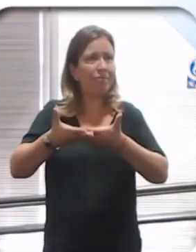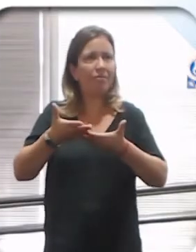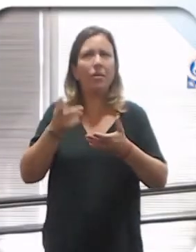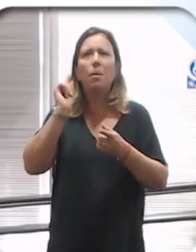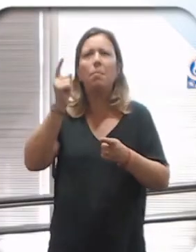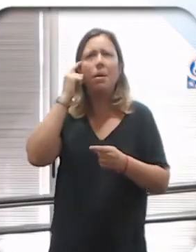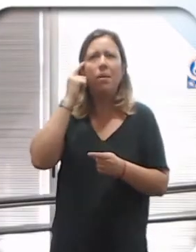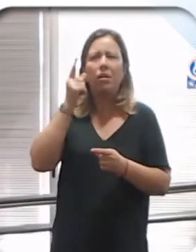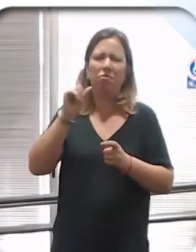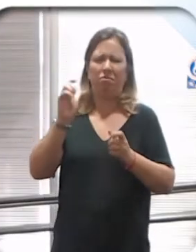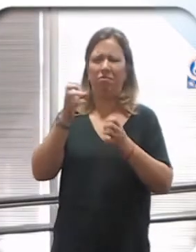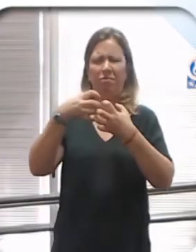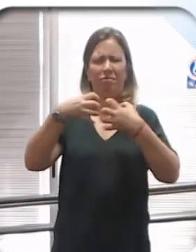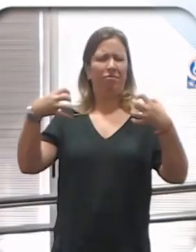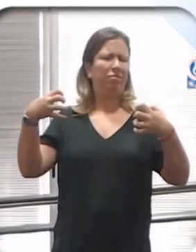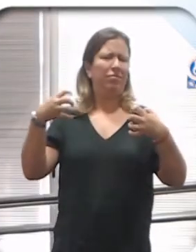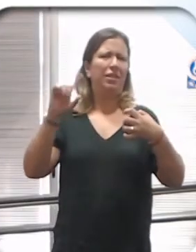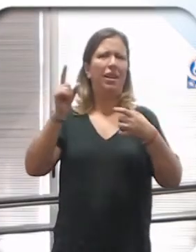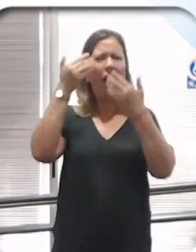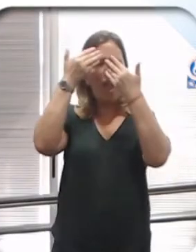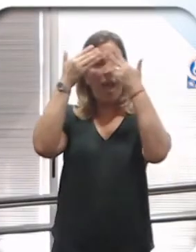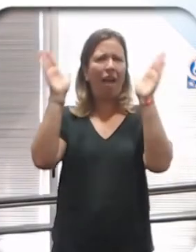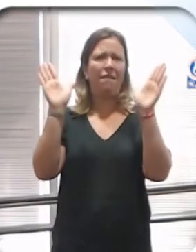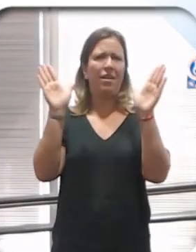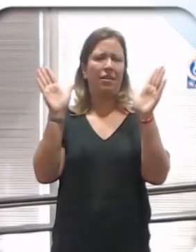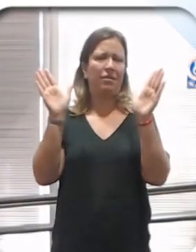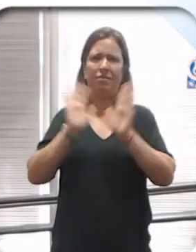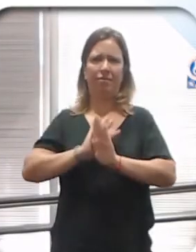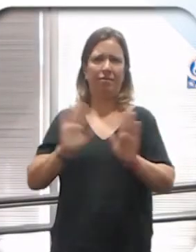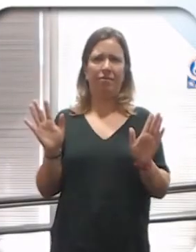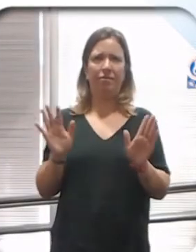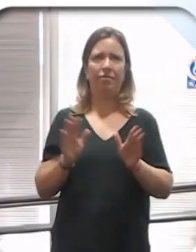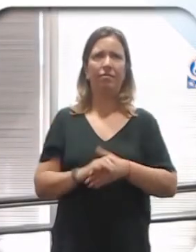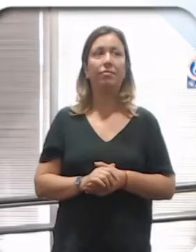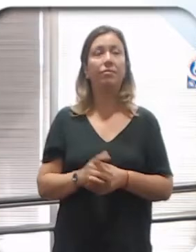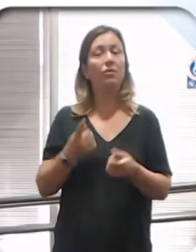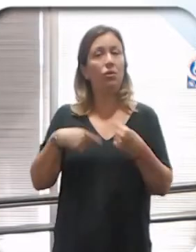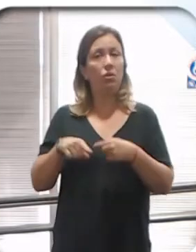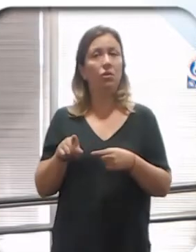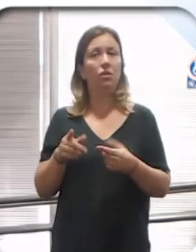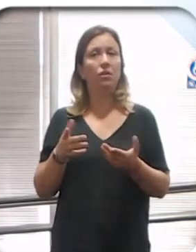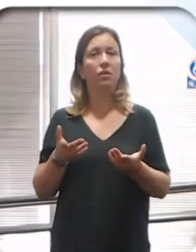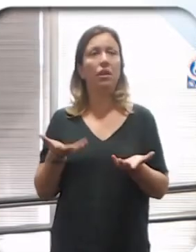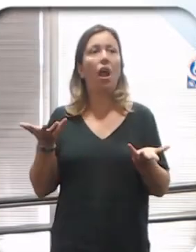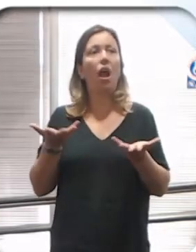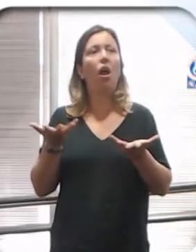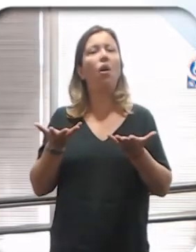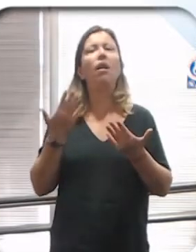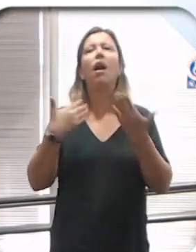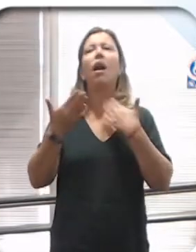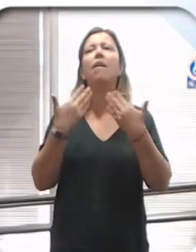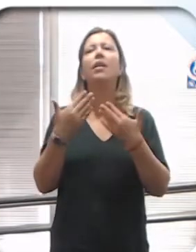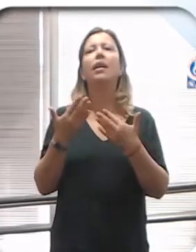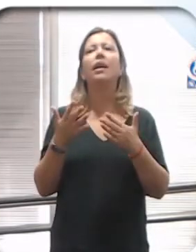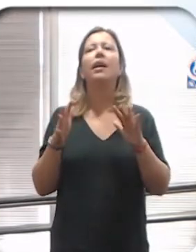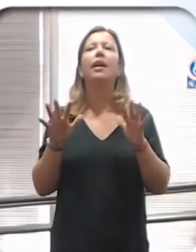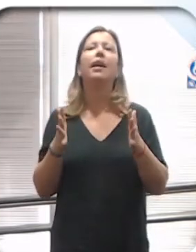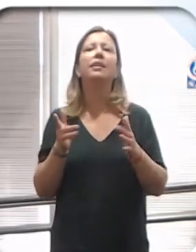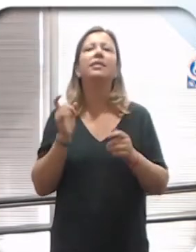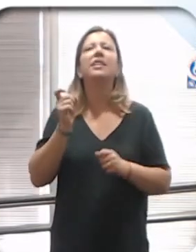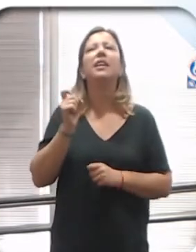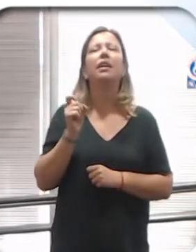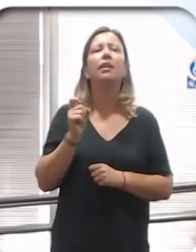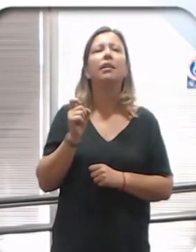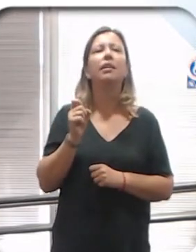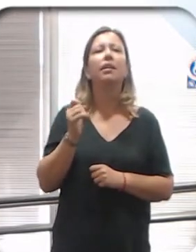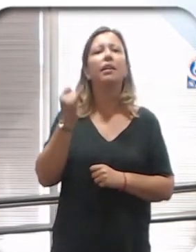deconstruir esa cabecita que traemos. Para esto, vamos a hablar de qué es, tienen